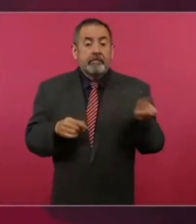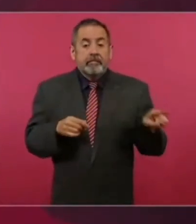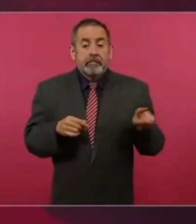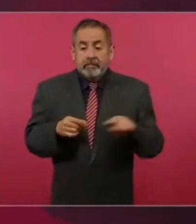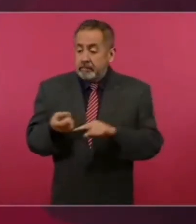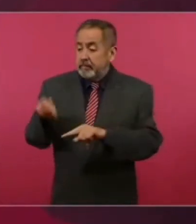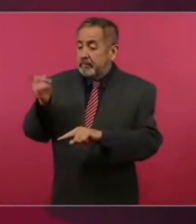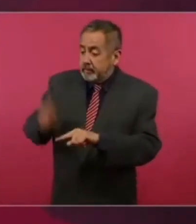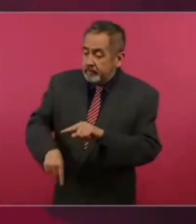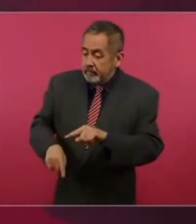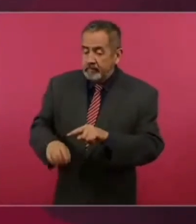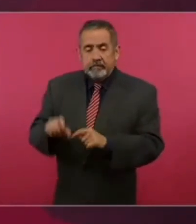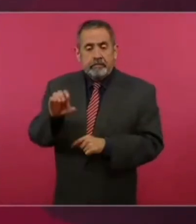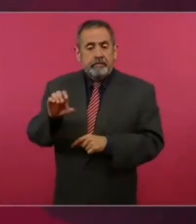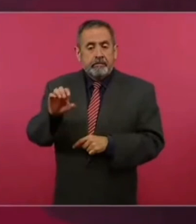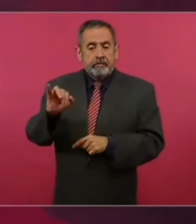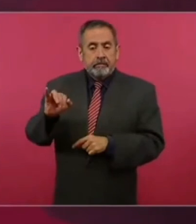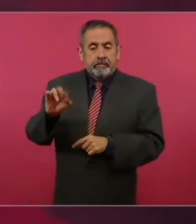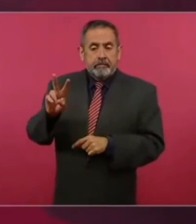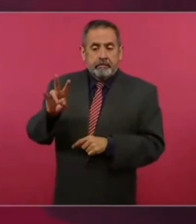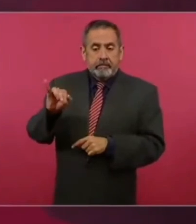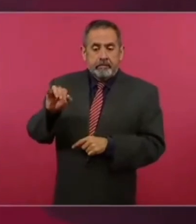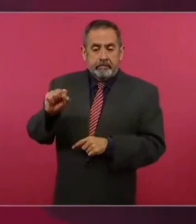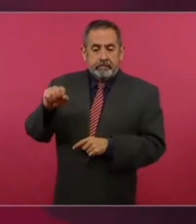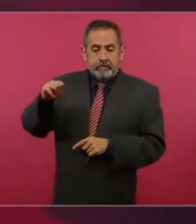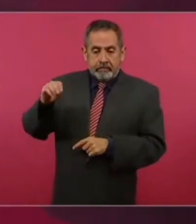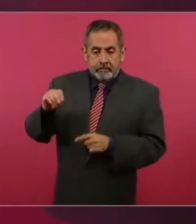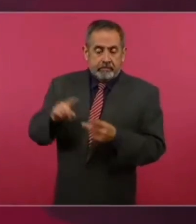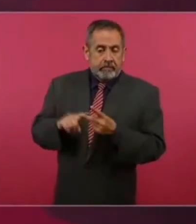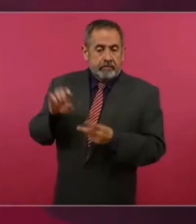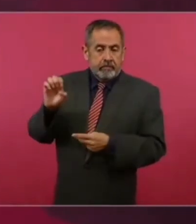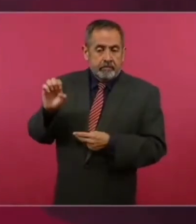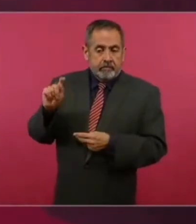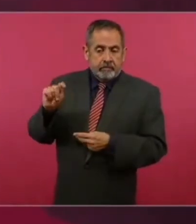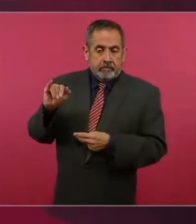la materia de civismo y de ética.